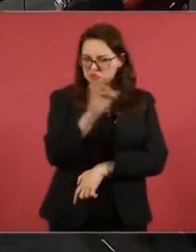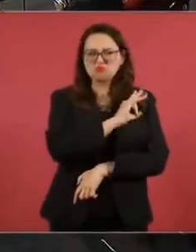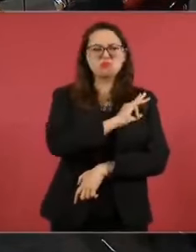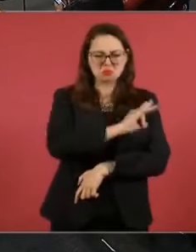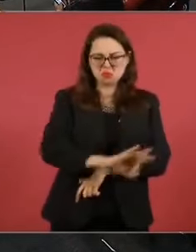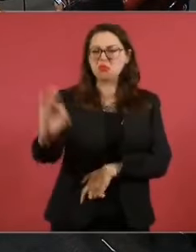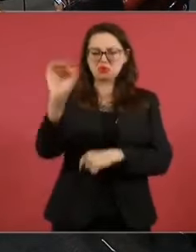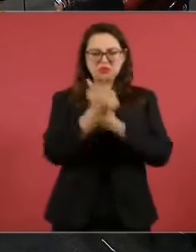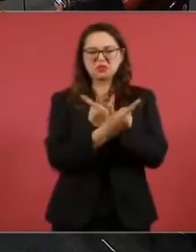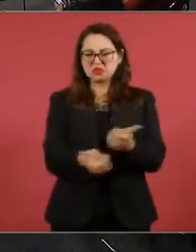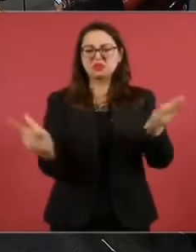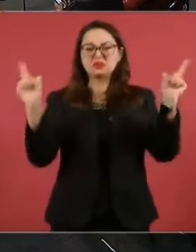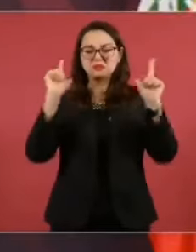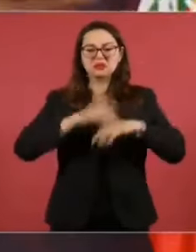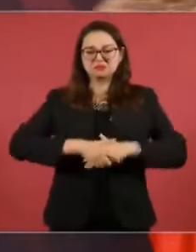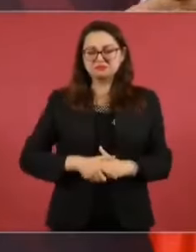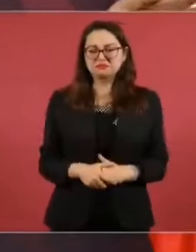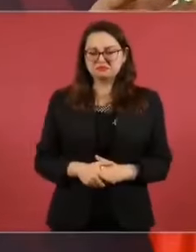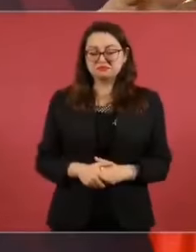o sea,